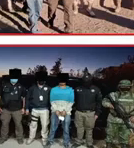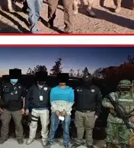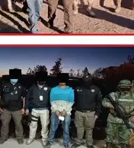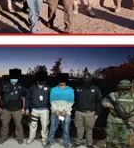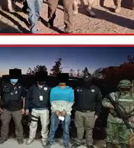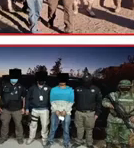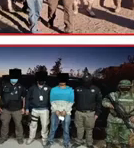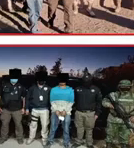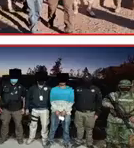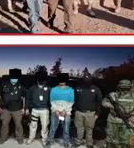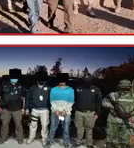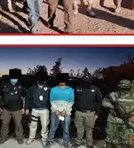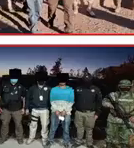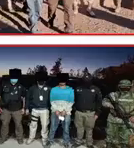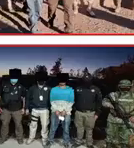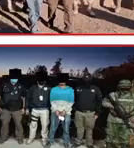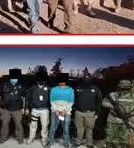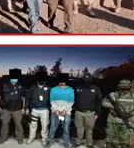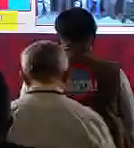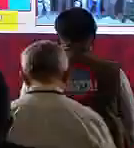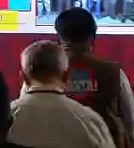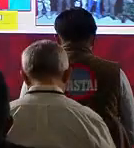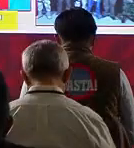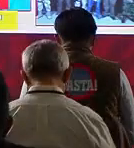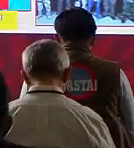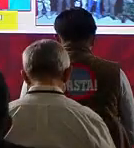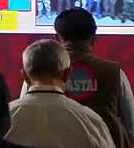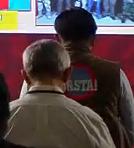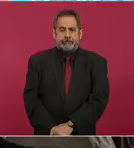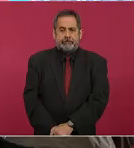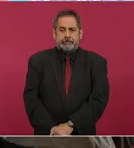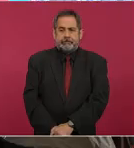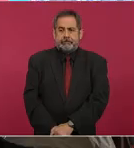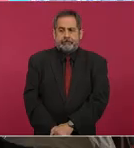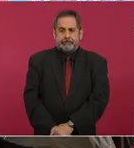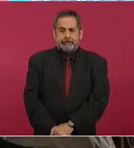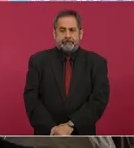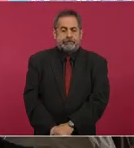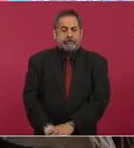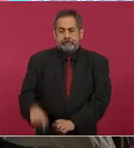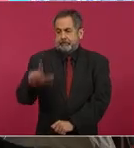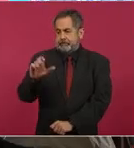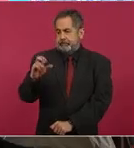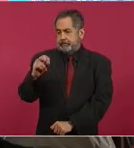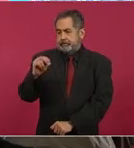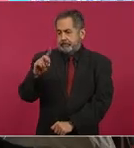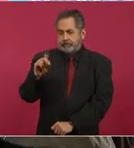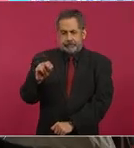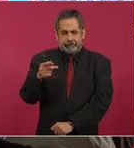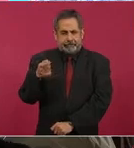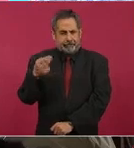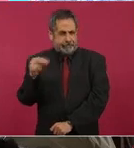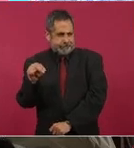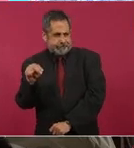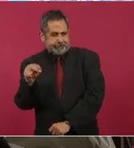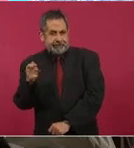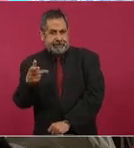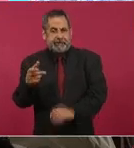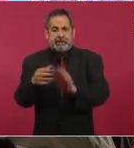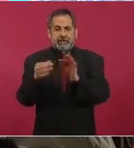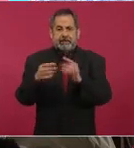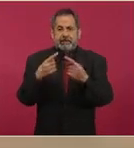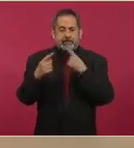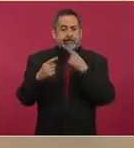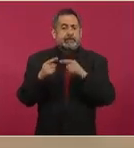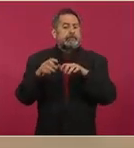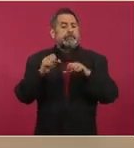ejecutando órdenes de aprehensión o deteniéndolos en flagrancia. Leonardo N., como decíamos, fue detenido en